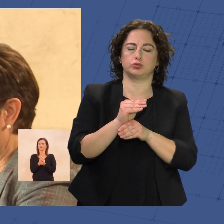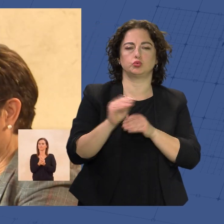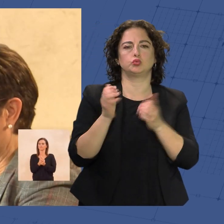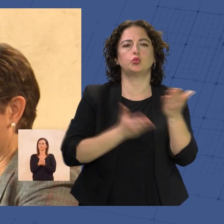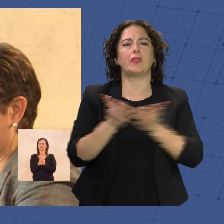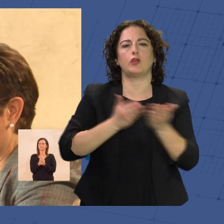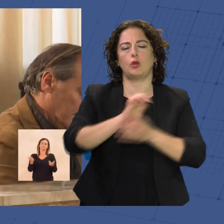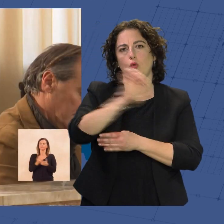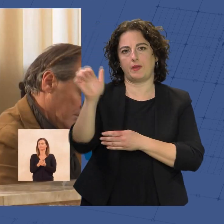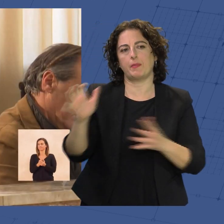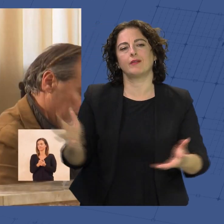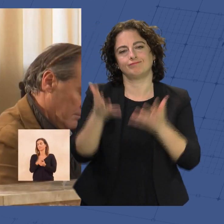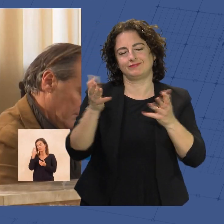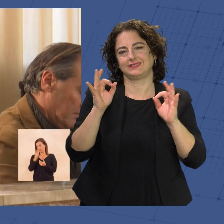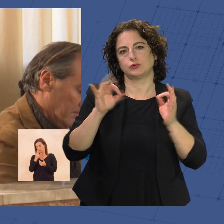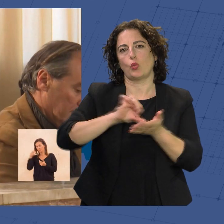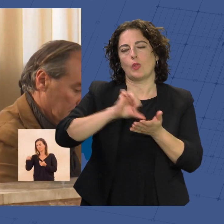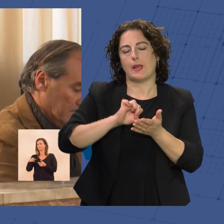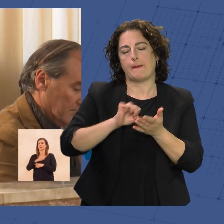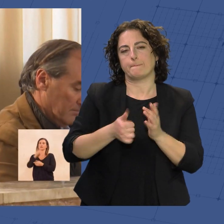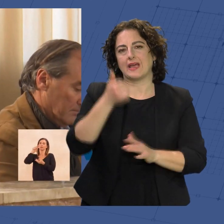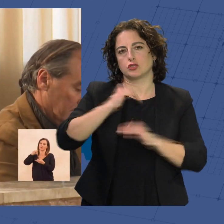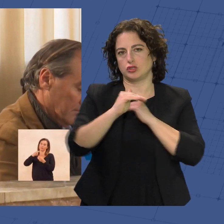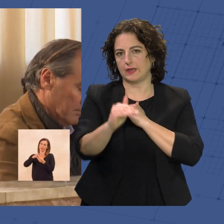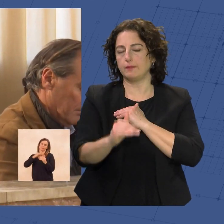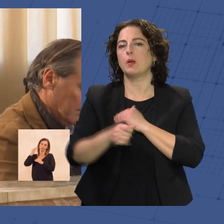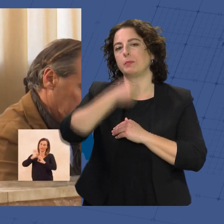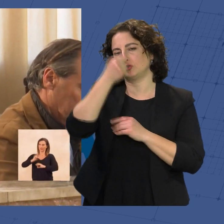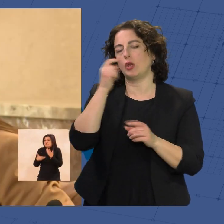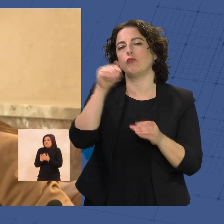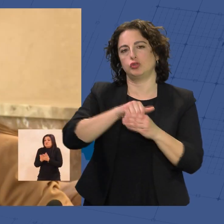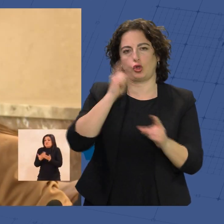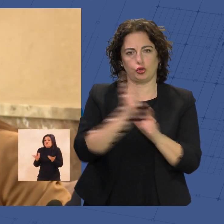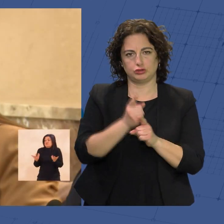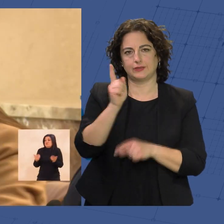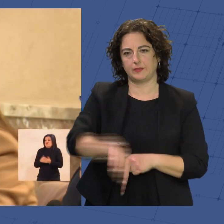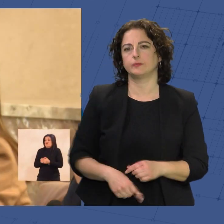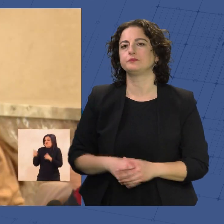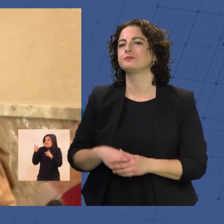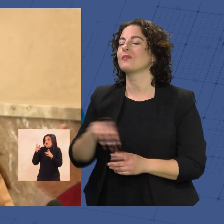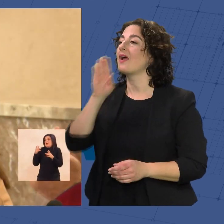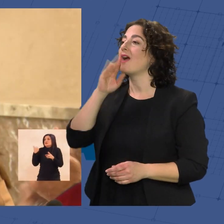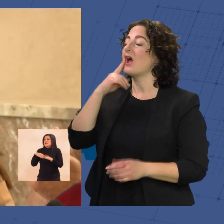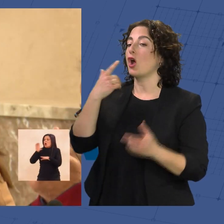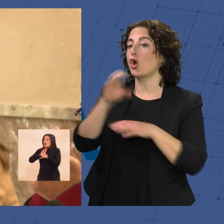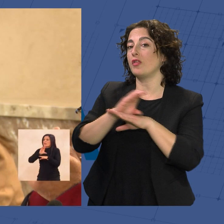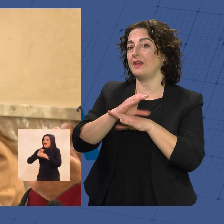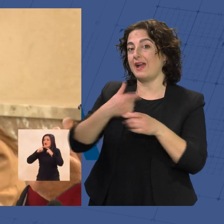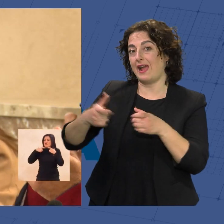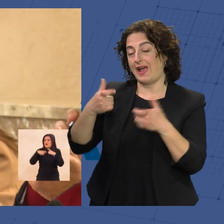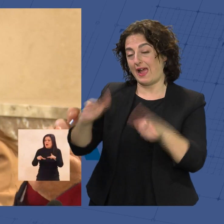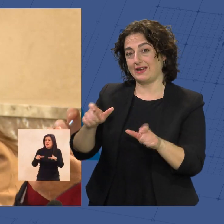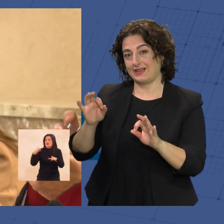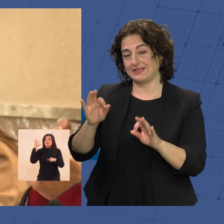favorezcan una ciudad más sostenible. De nuevo, PSOE ha votado en contra. Y ya lo dijo la concejal del área, la señora García Lorca,